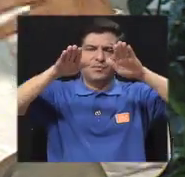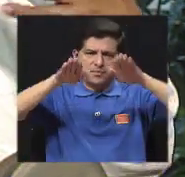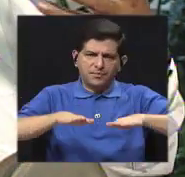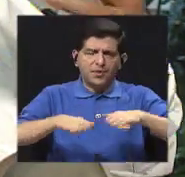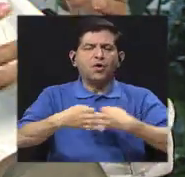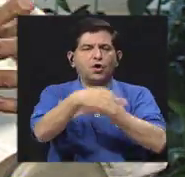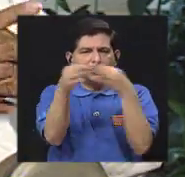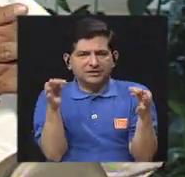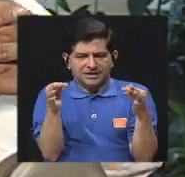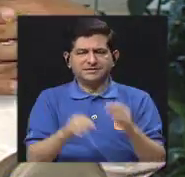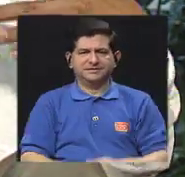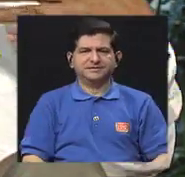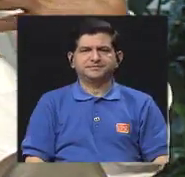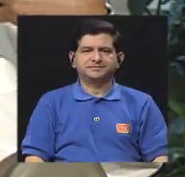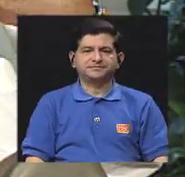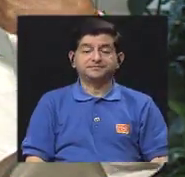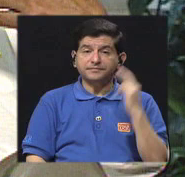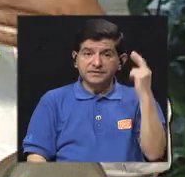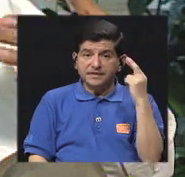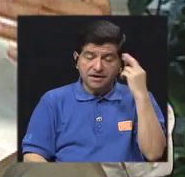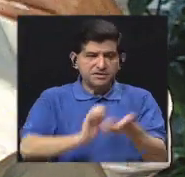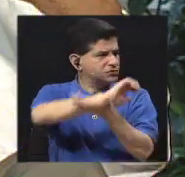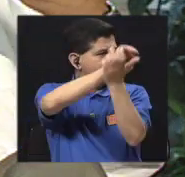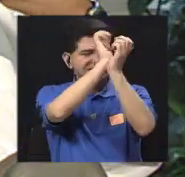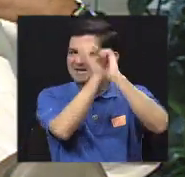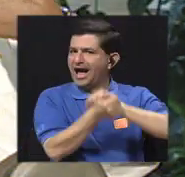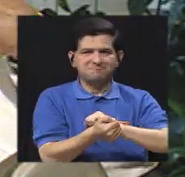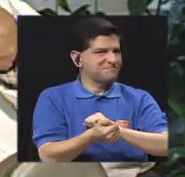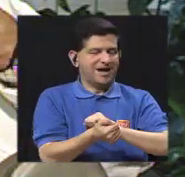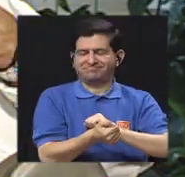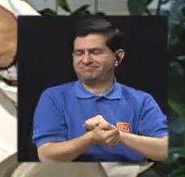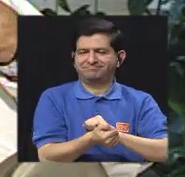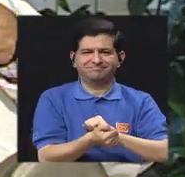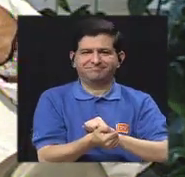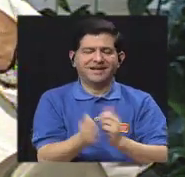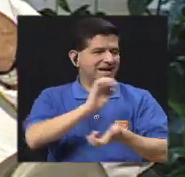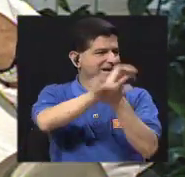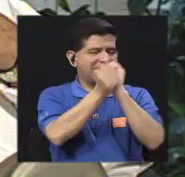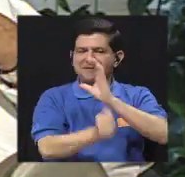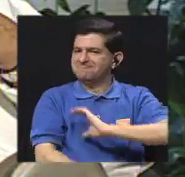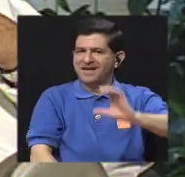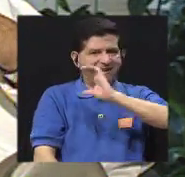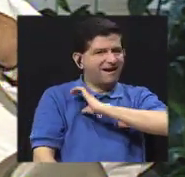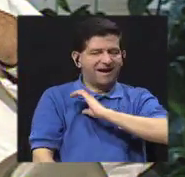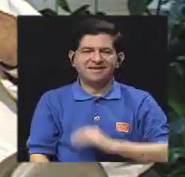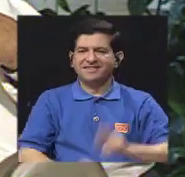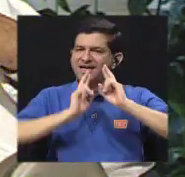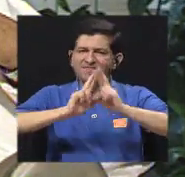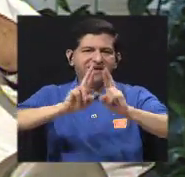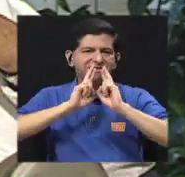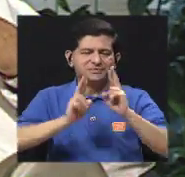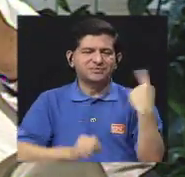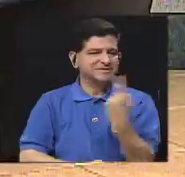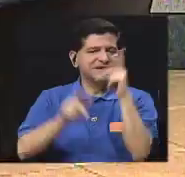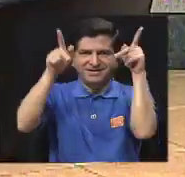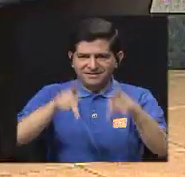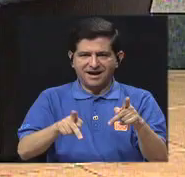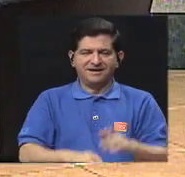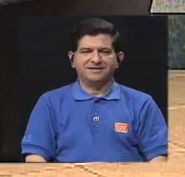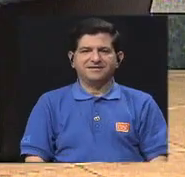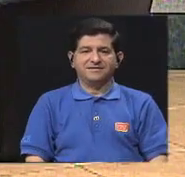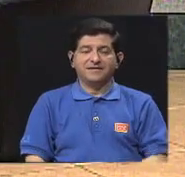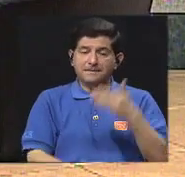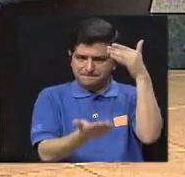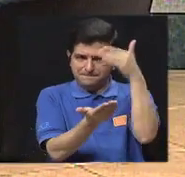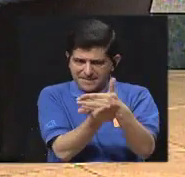de un taller, porque cambia la calidad, la respuesta de cada uno. Vamos